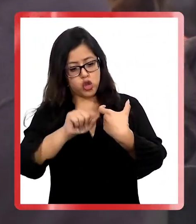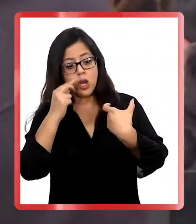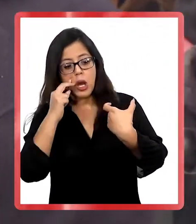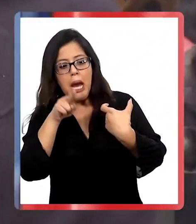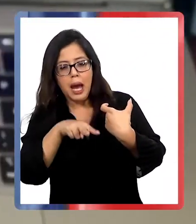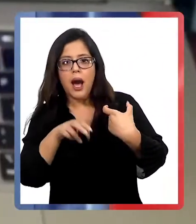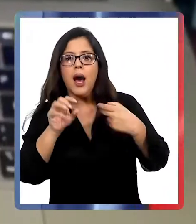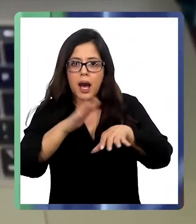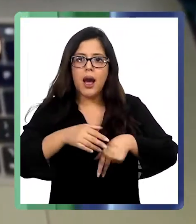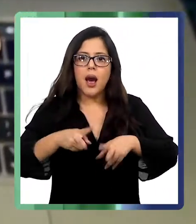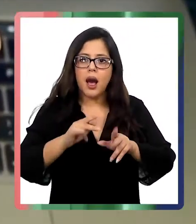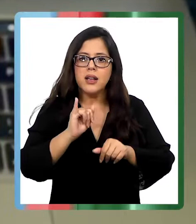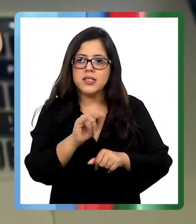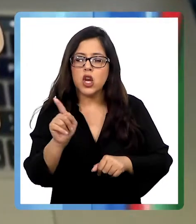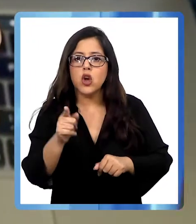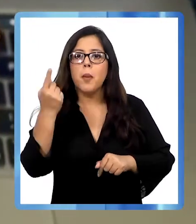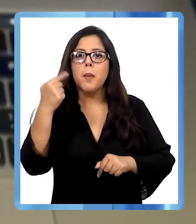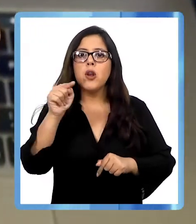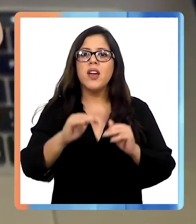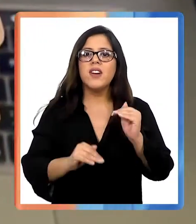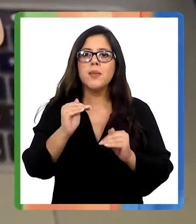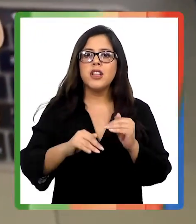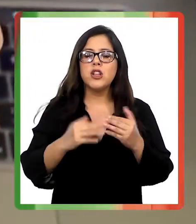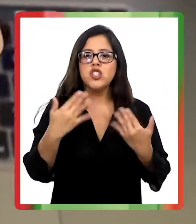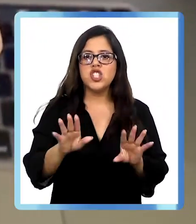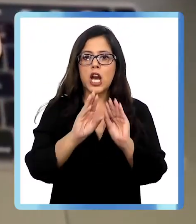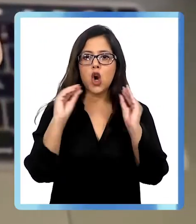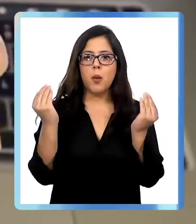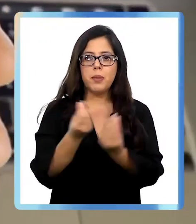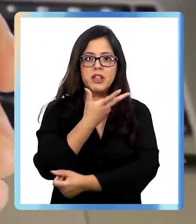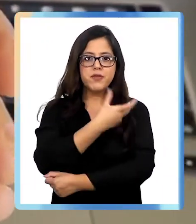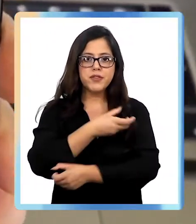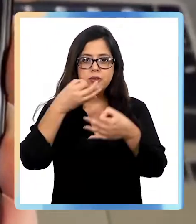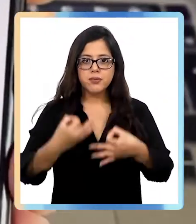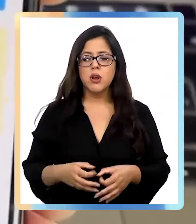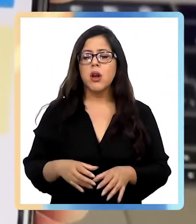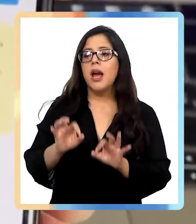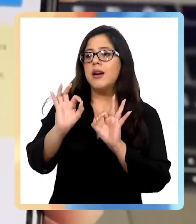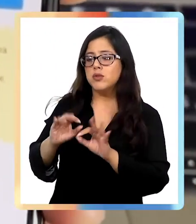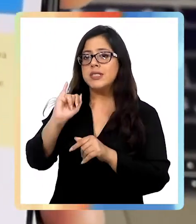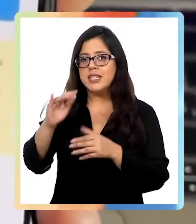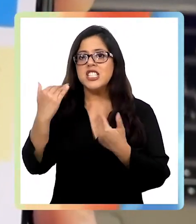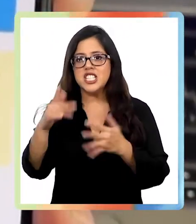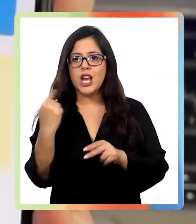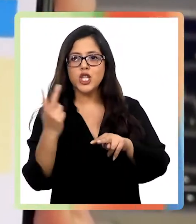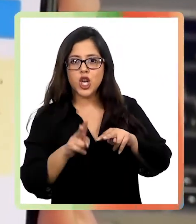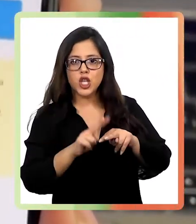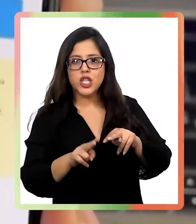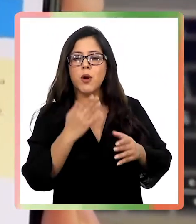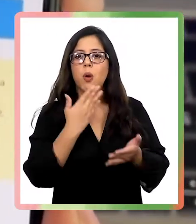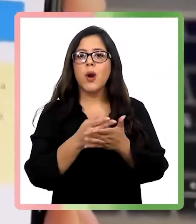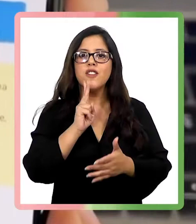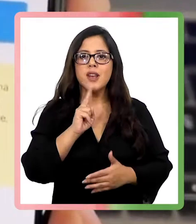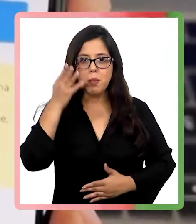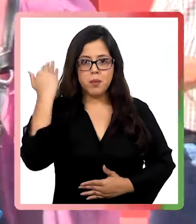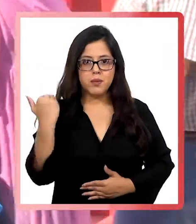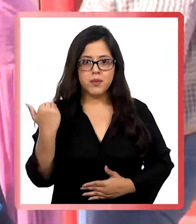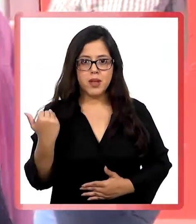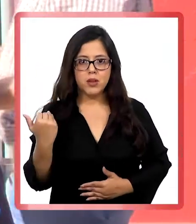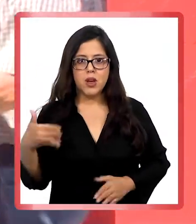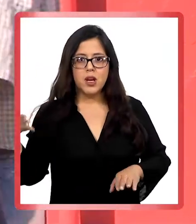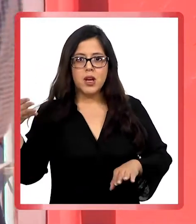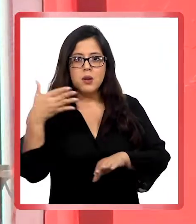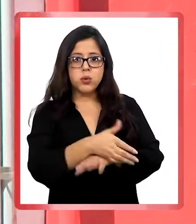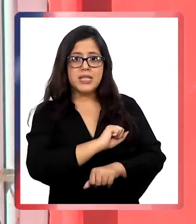está habilitado o no. Eso dependrá si se encuentra con esquema completo de vacunación. Excelente, de hecho ya lo hicimos el viernes pasado,